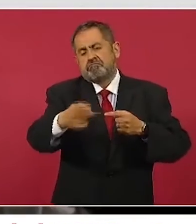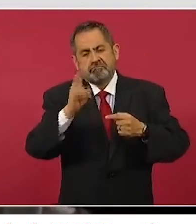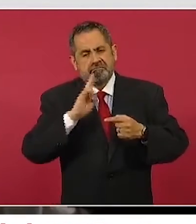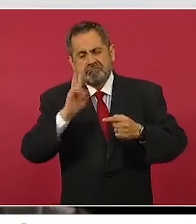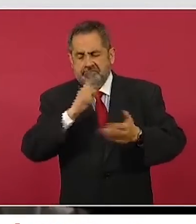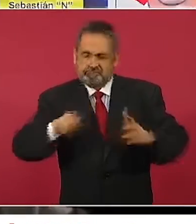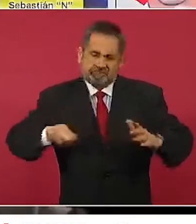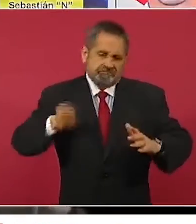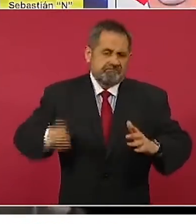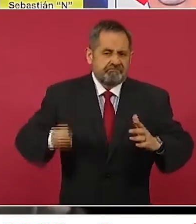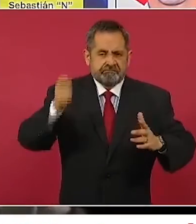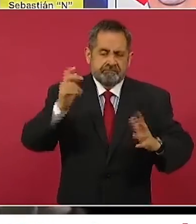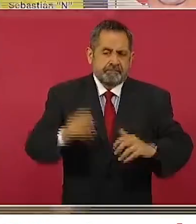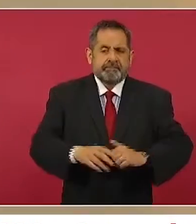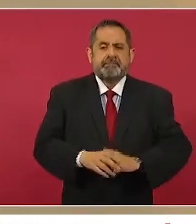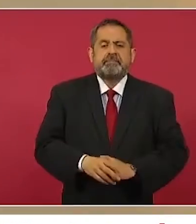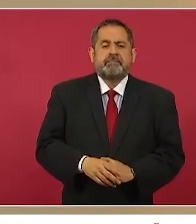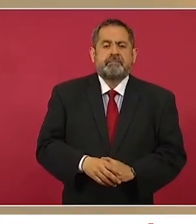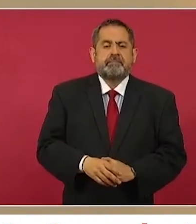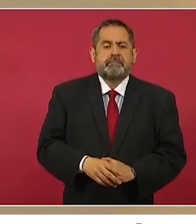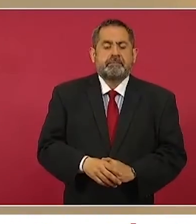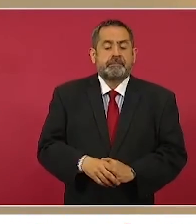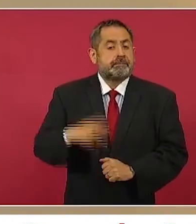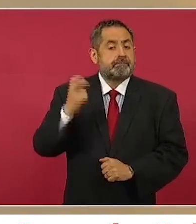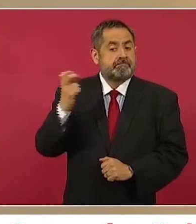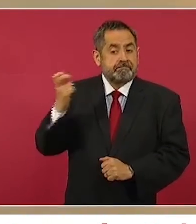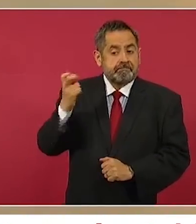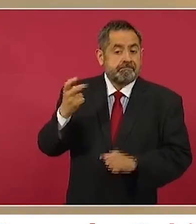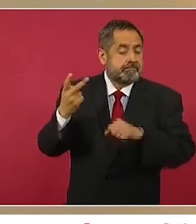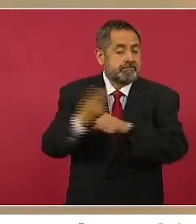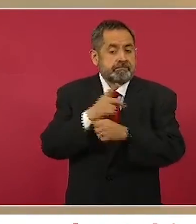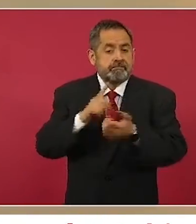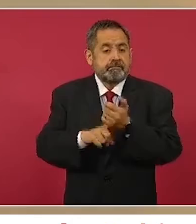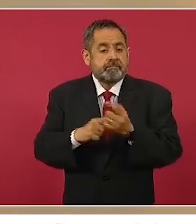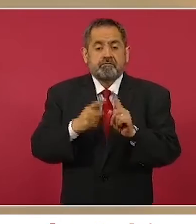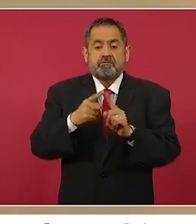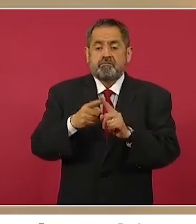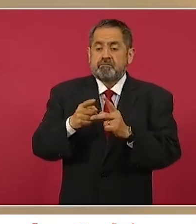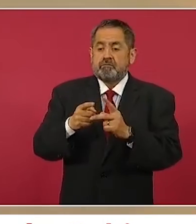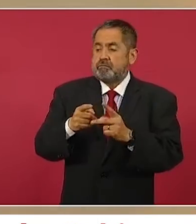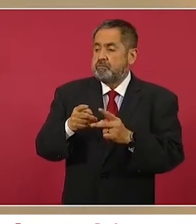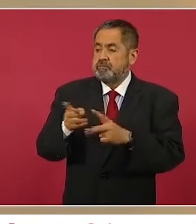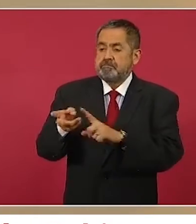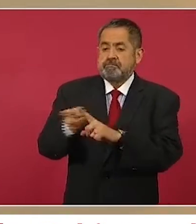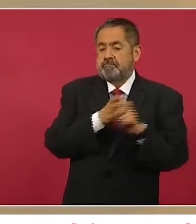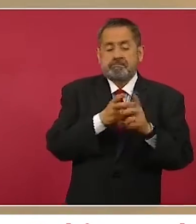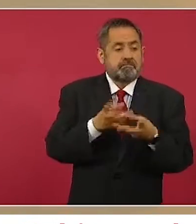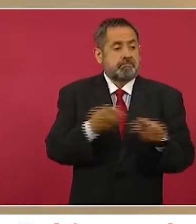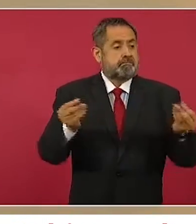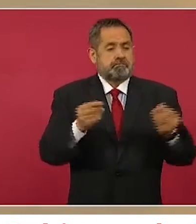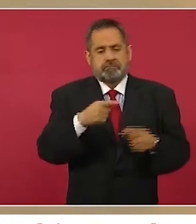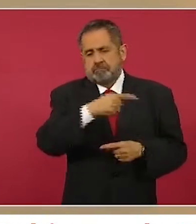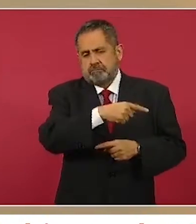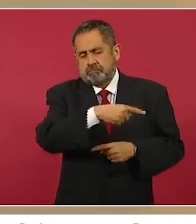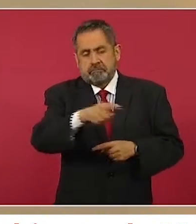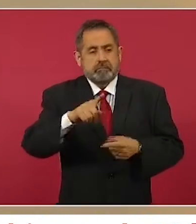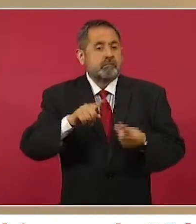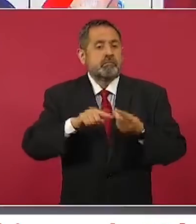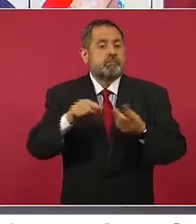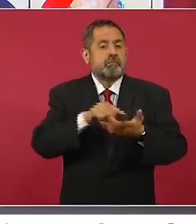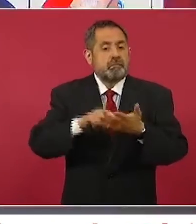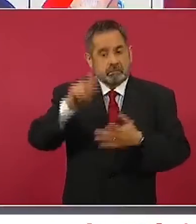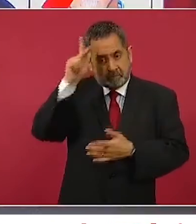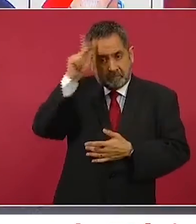contundente. Siguiente. Este es un caso de una desaparición cometida por particular en Pachuca,